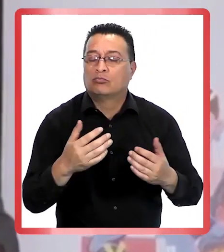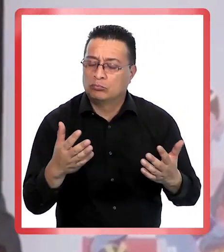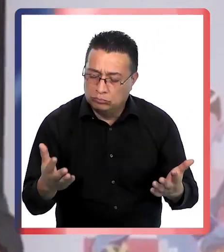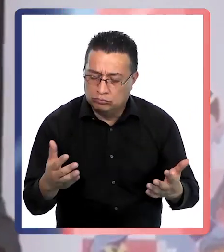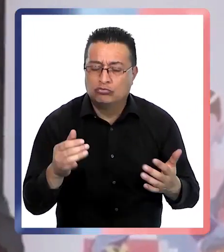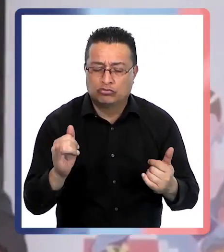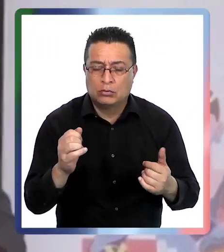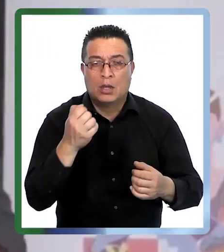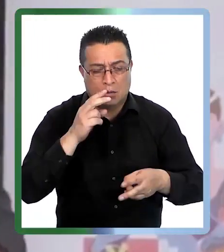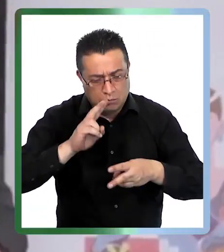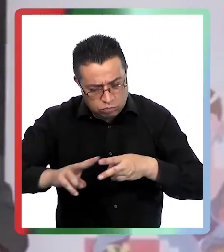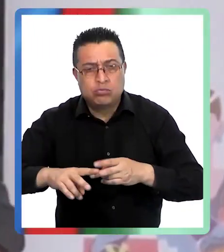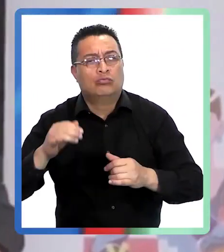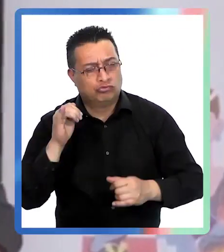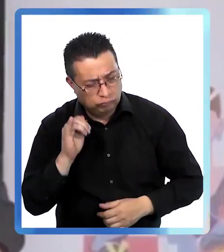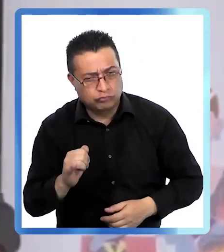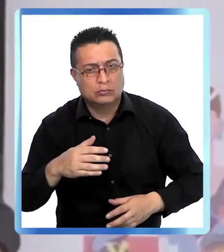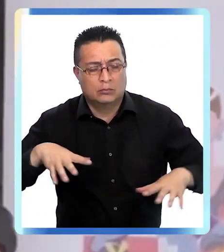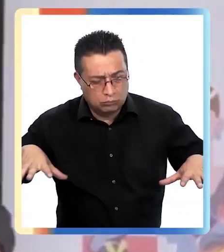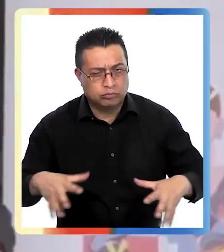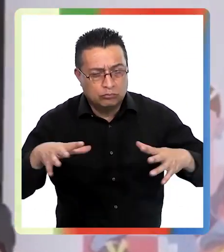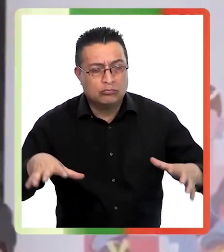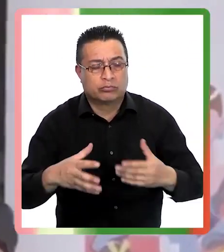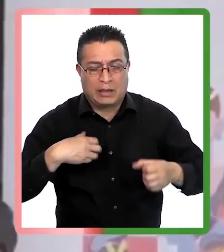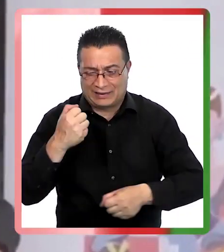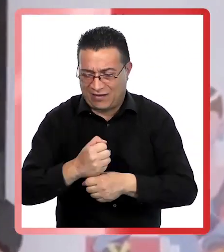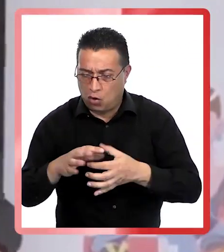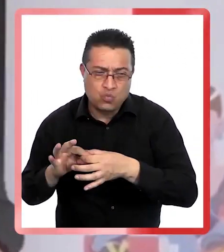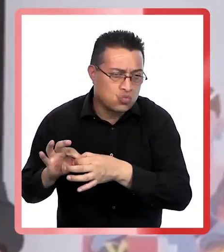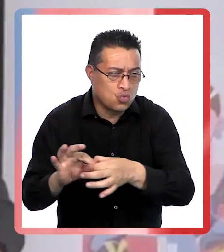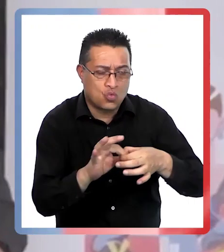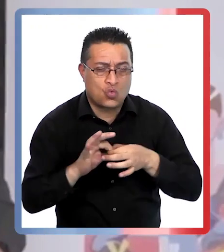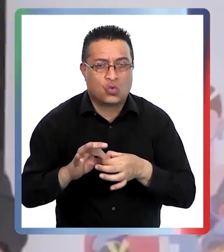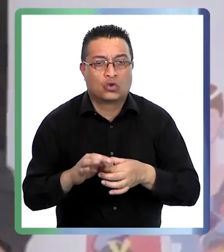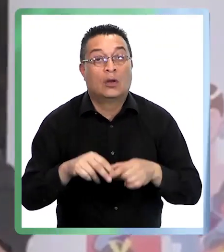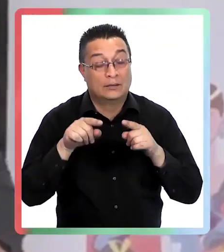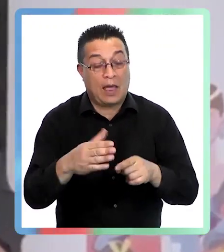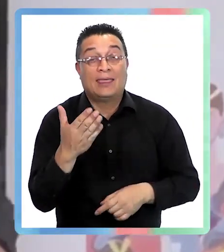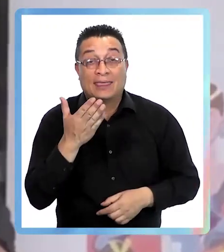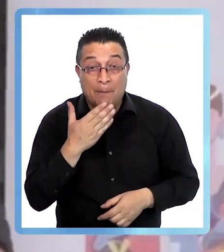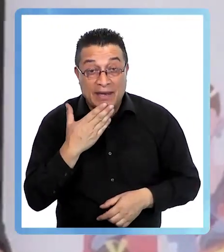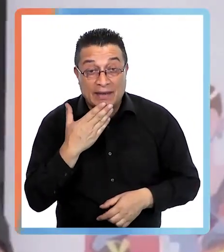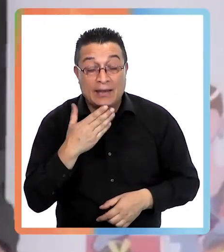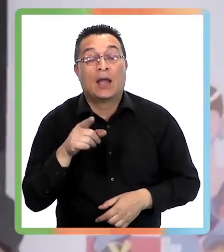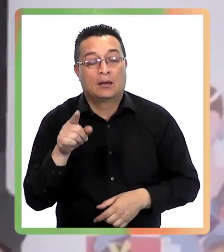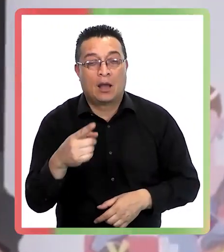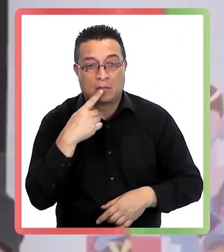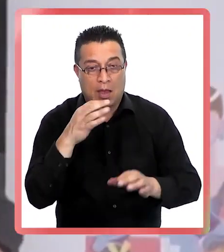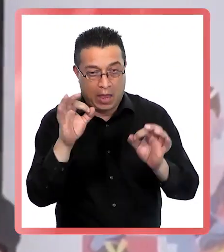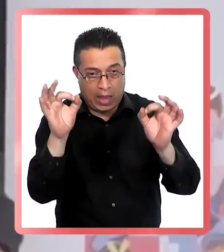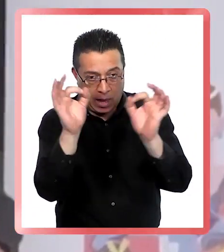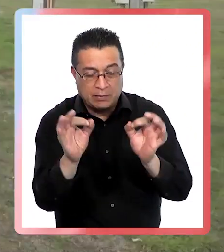vamos a salir adelante en la medida en que trabajemos en equipo y en la medida en que también les expliquemos por qué tomamos las